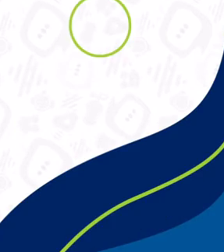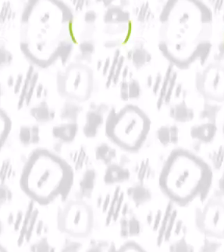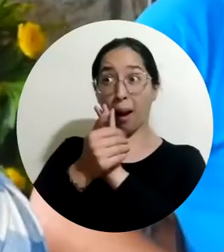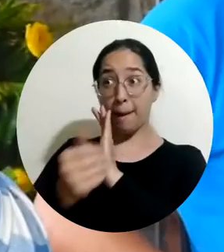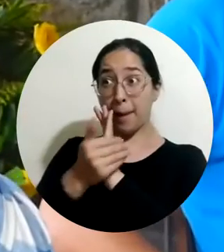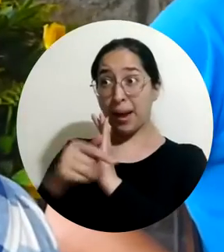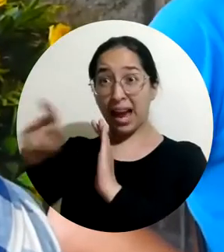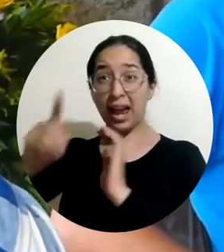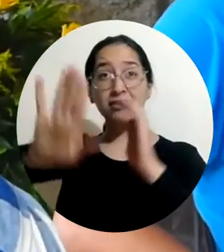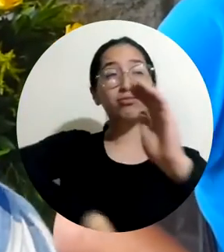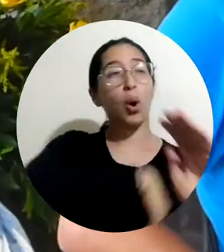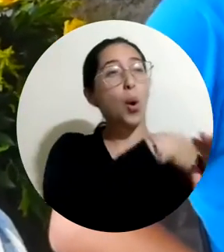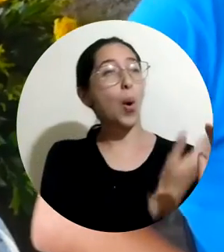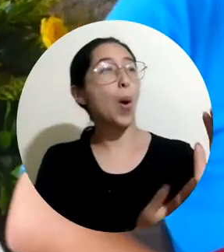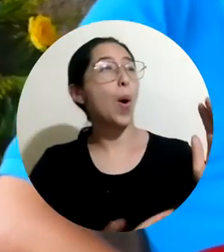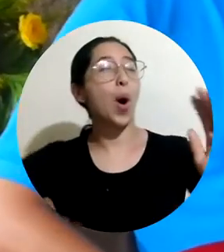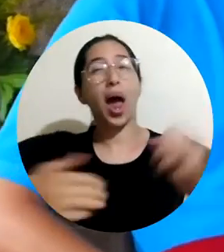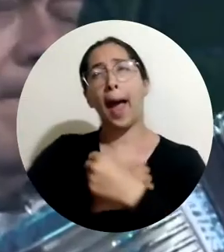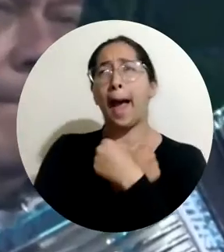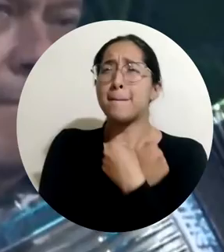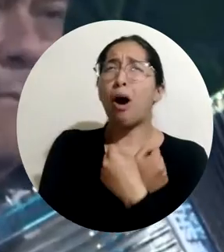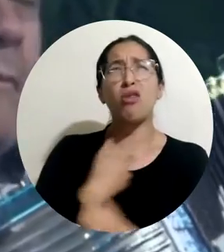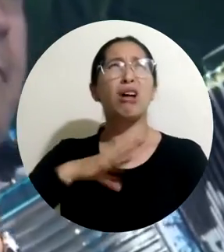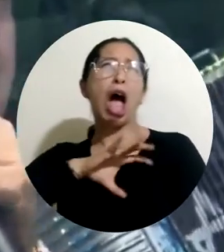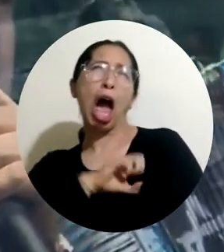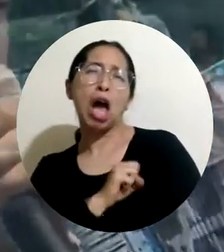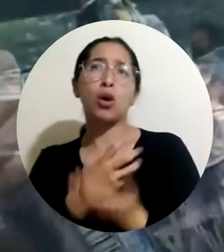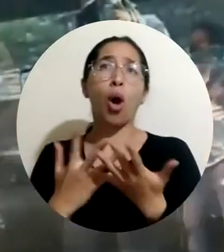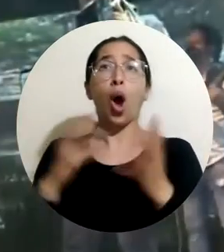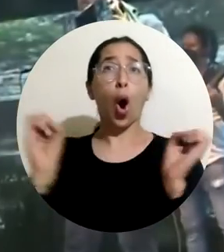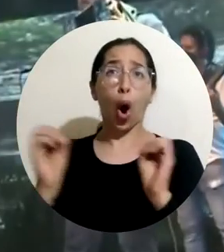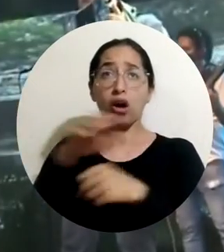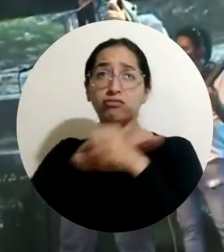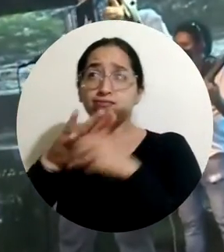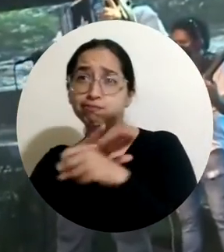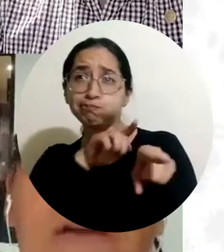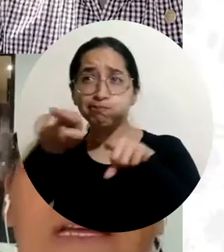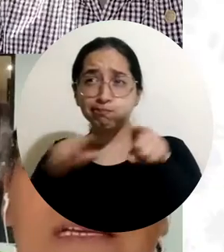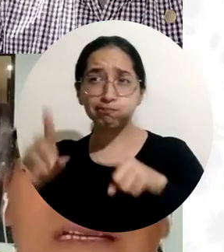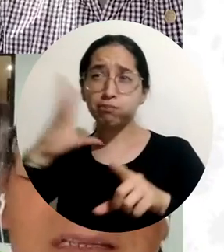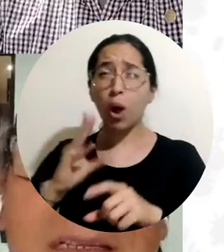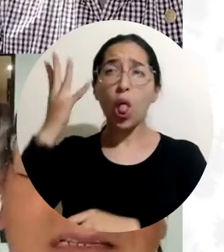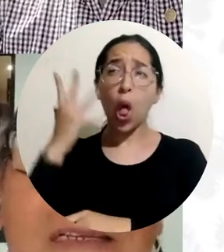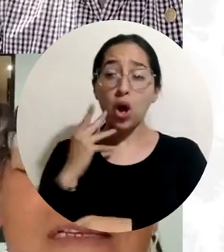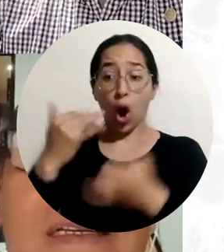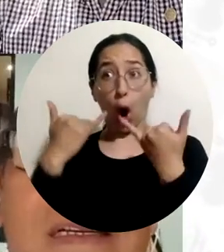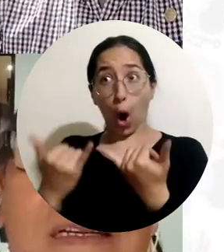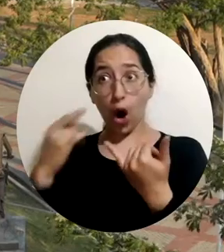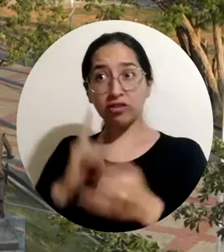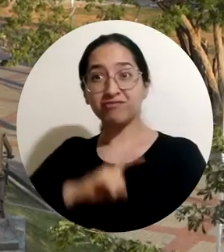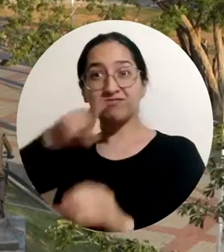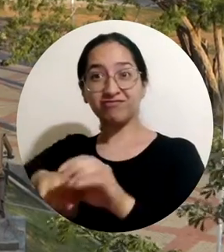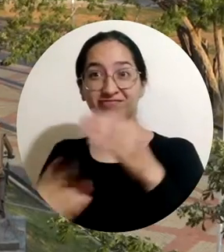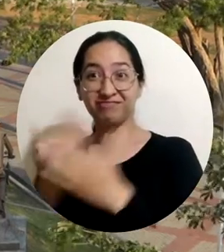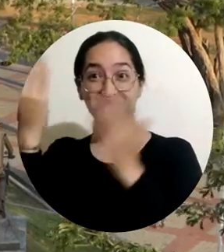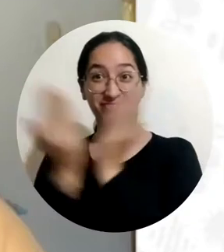El talento con que el poeta de Villanueva plasma versos de amor, de despecho y de la vida cotidiana, hoy lo fortalece con su formación en la